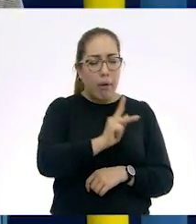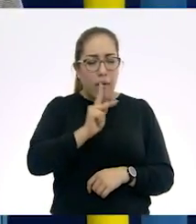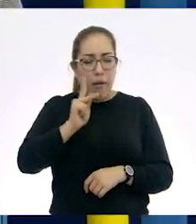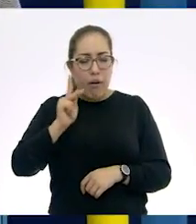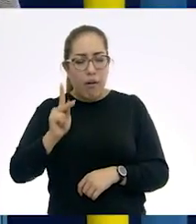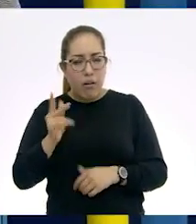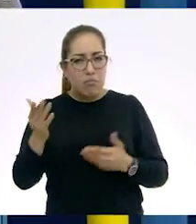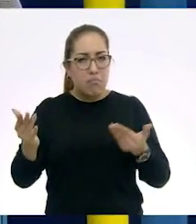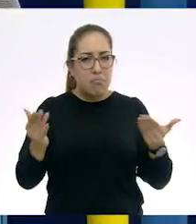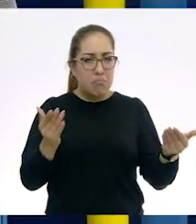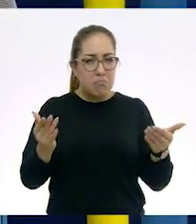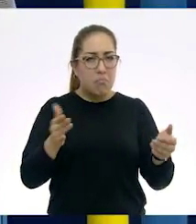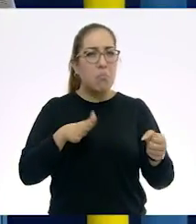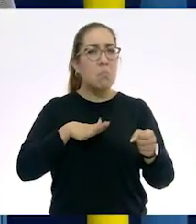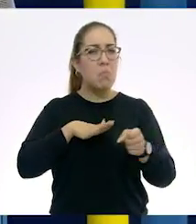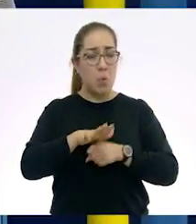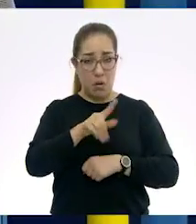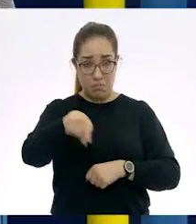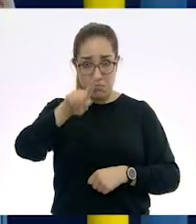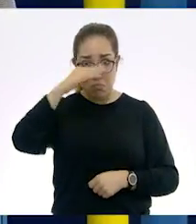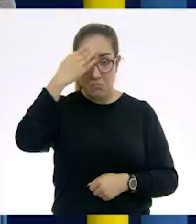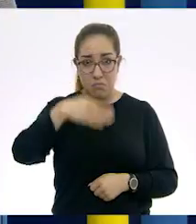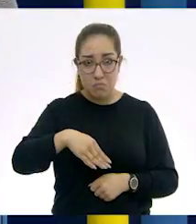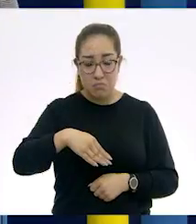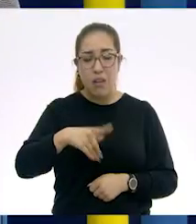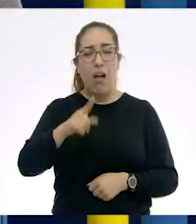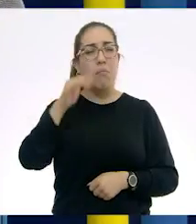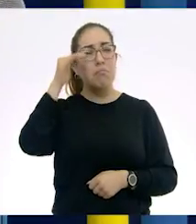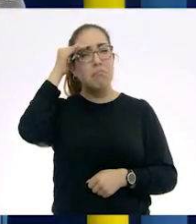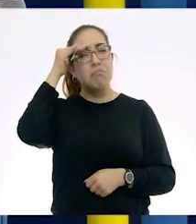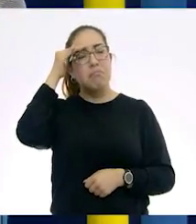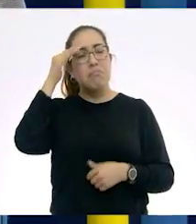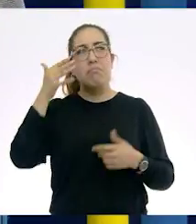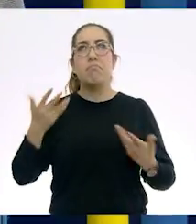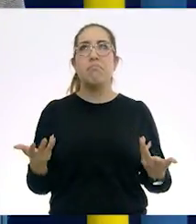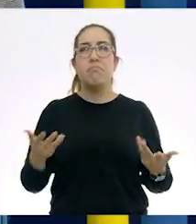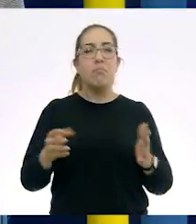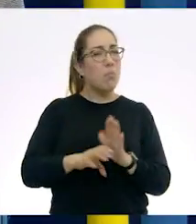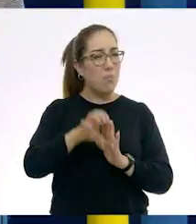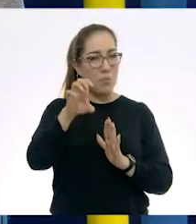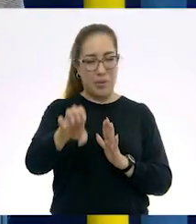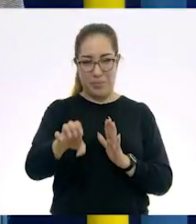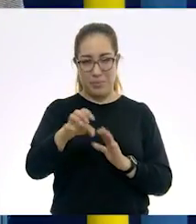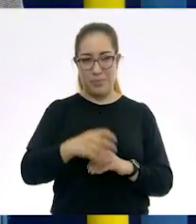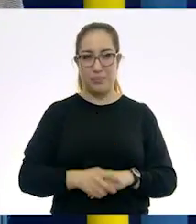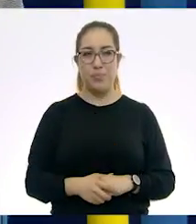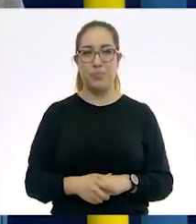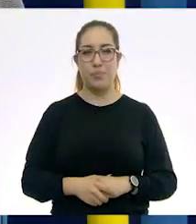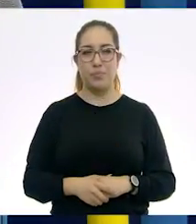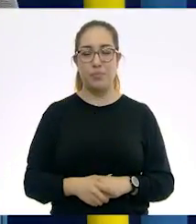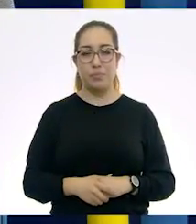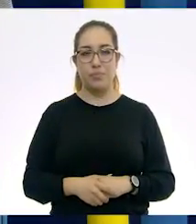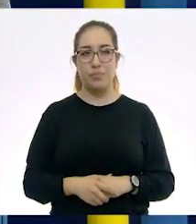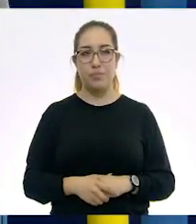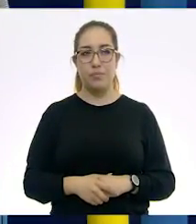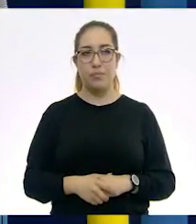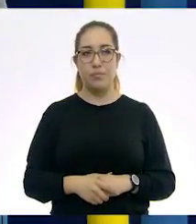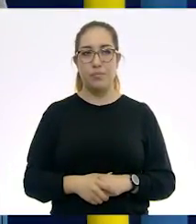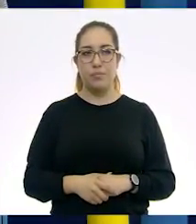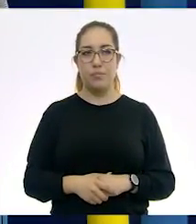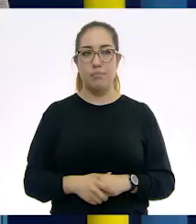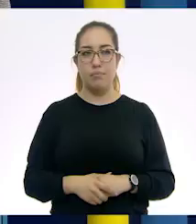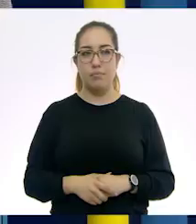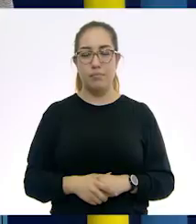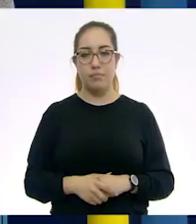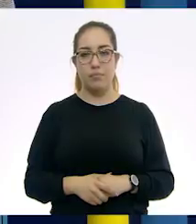similitudes podrían haber tenido? Piensen un poco. Por ejemplo, una vez que tú tienes que dejar de luchar